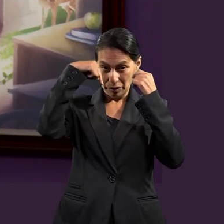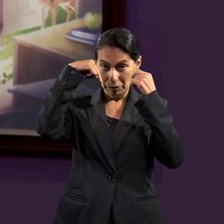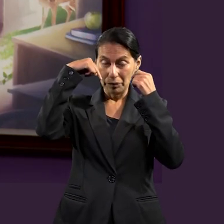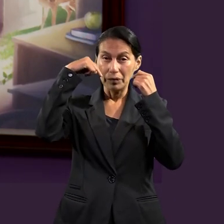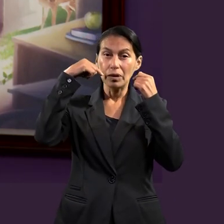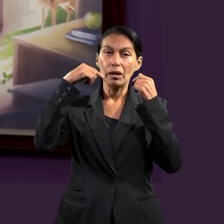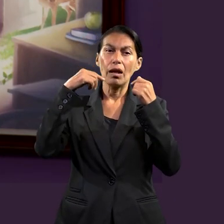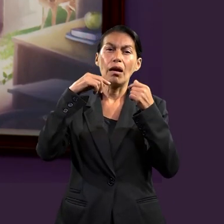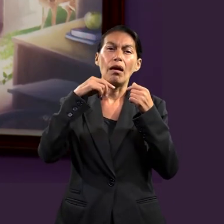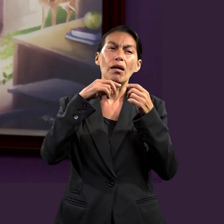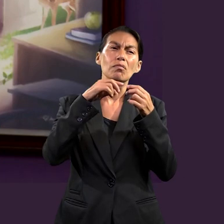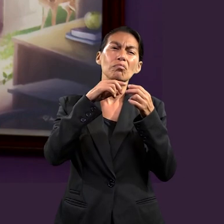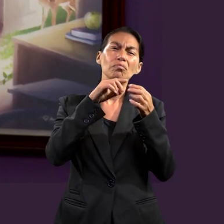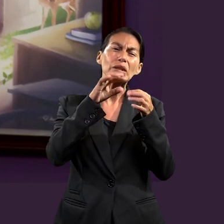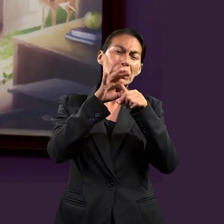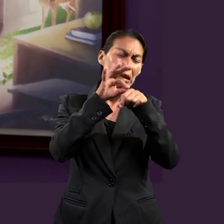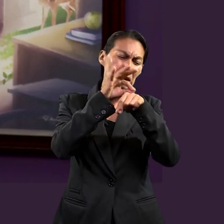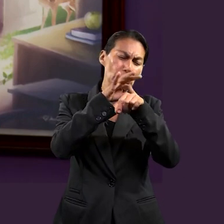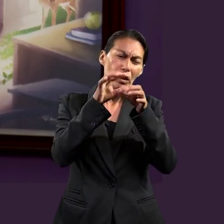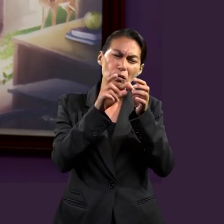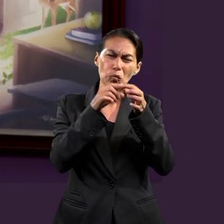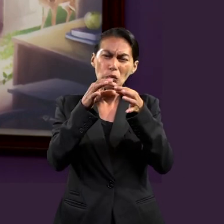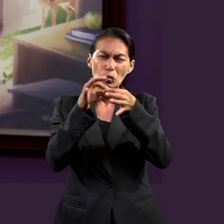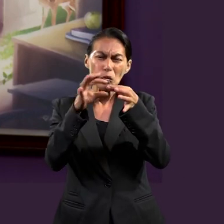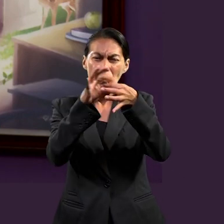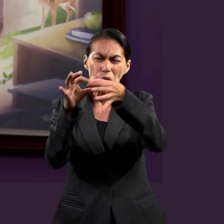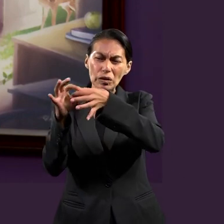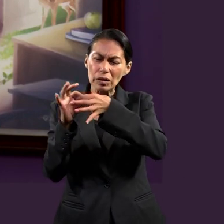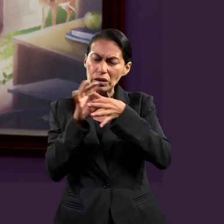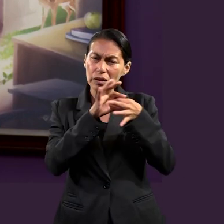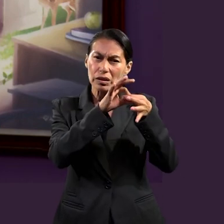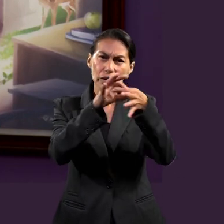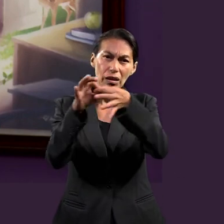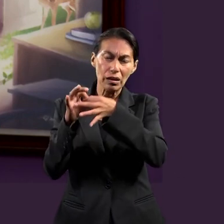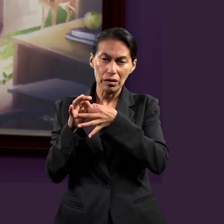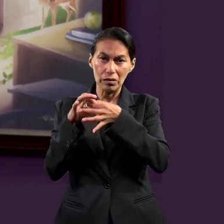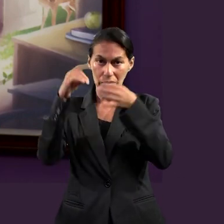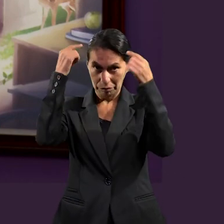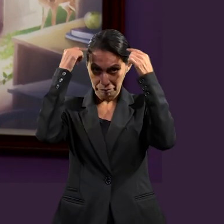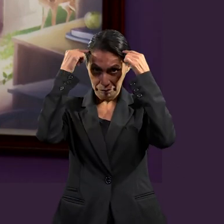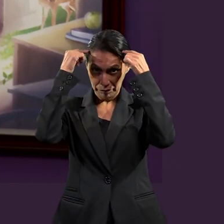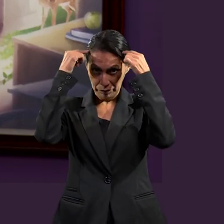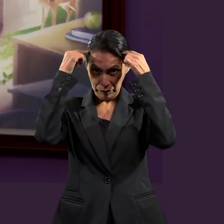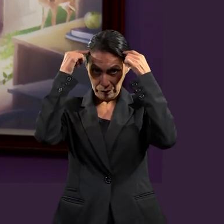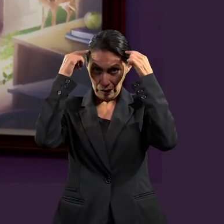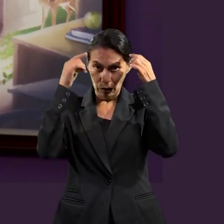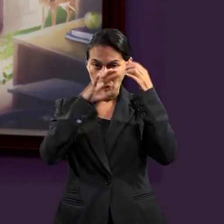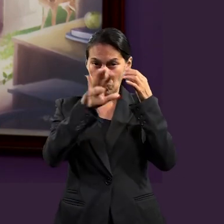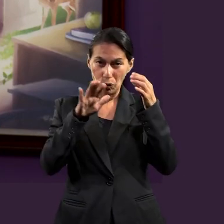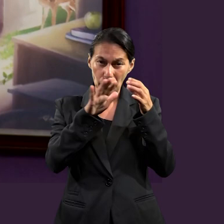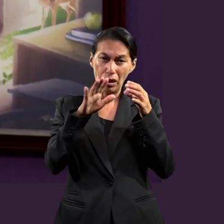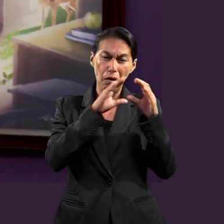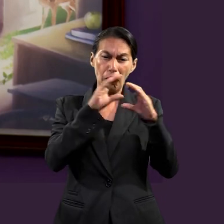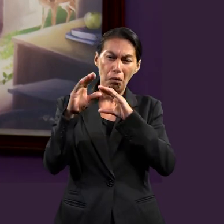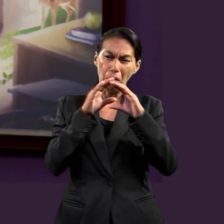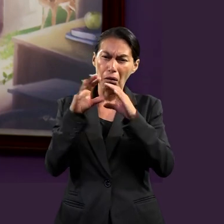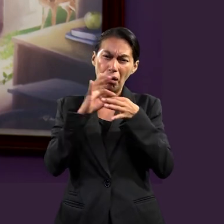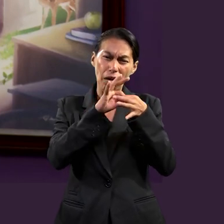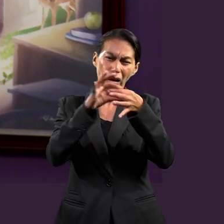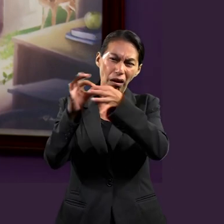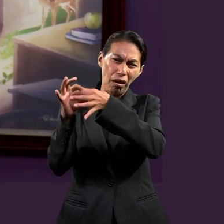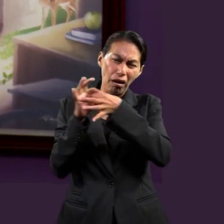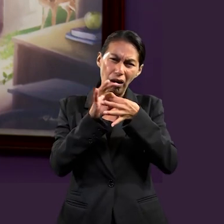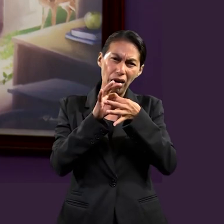nuestro cerebro tenemos neuronas, ¿cierto? Lo conocemos. Cada una de estas neuronas tiene cierto tipo de